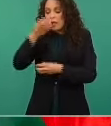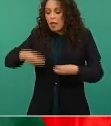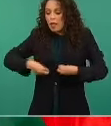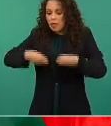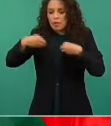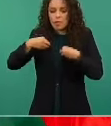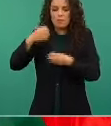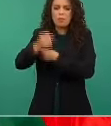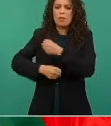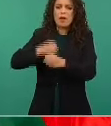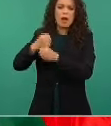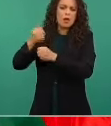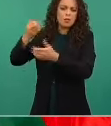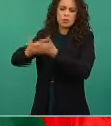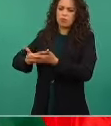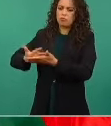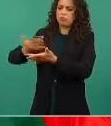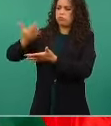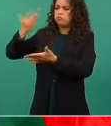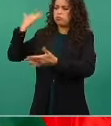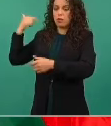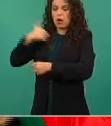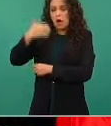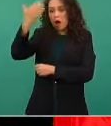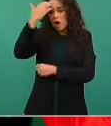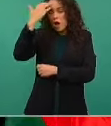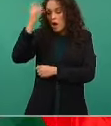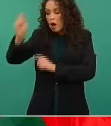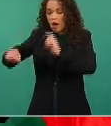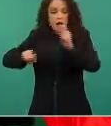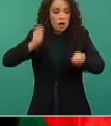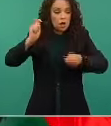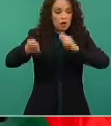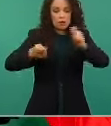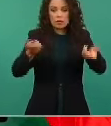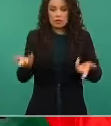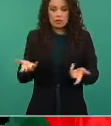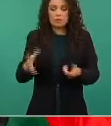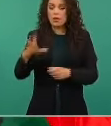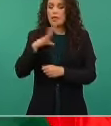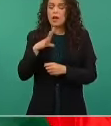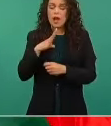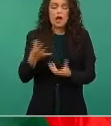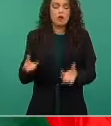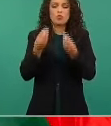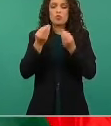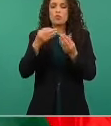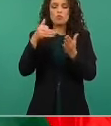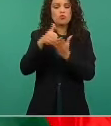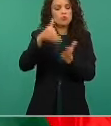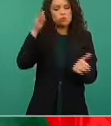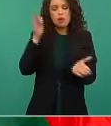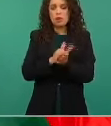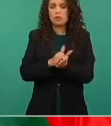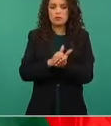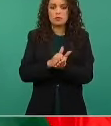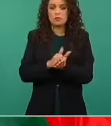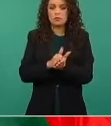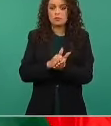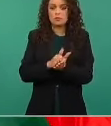y hay muchísimos más valores que